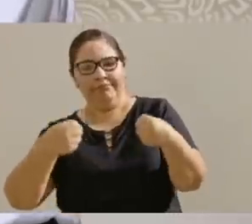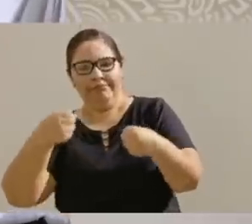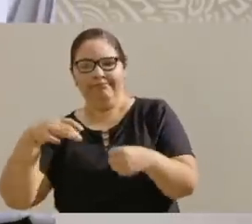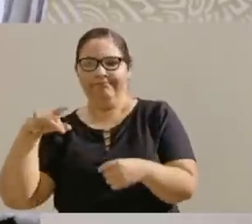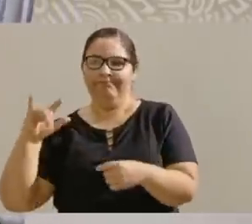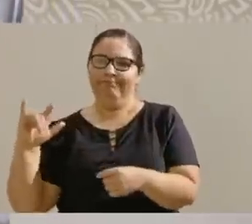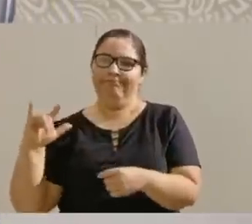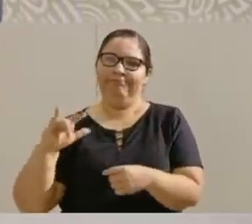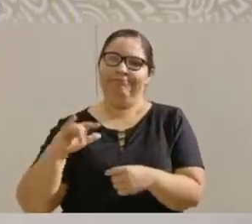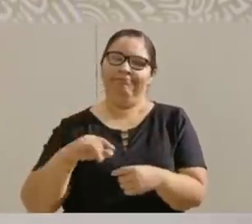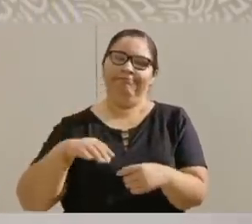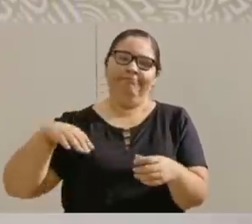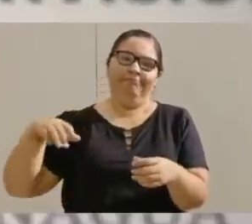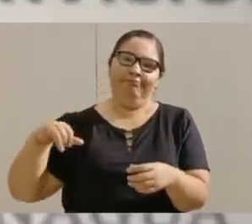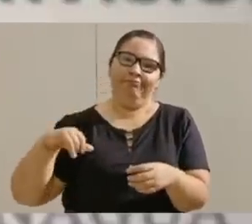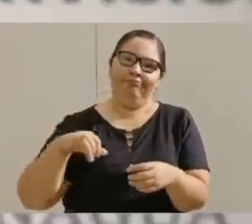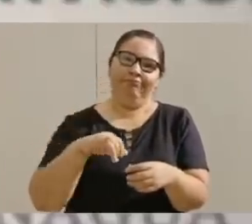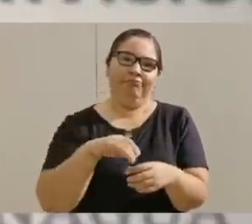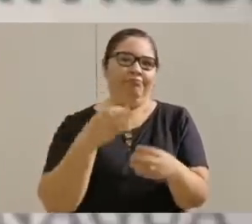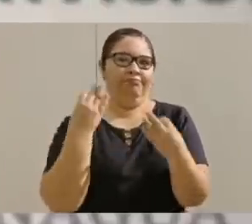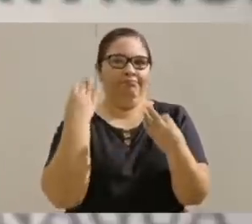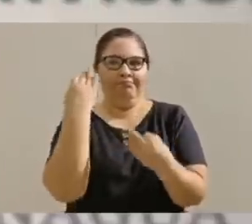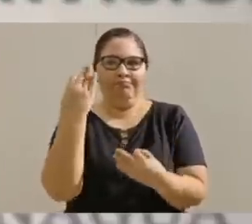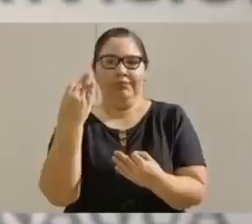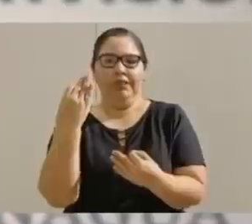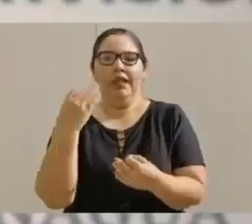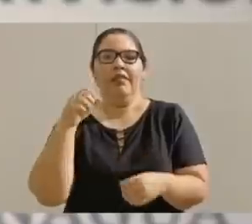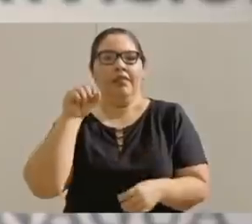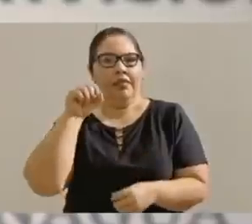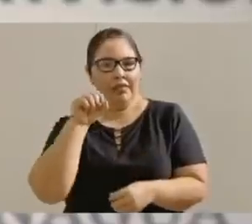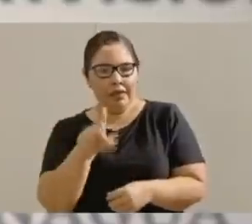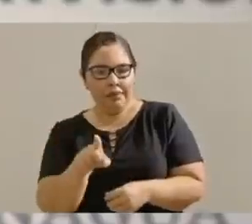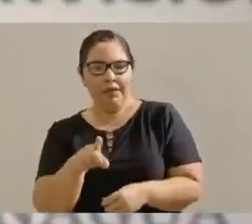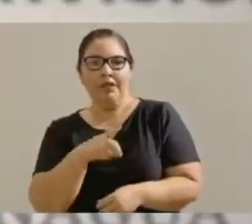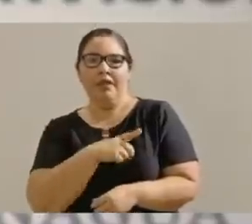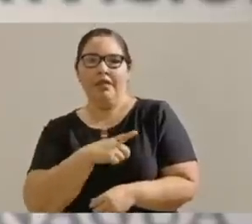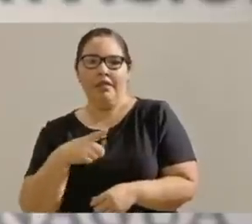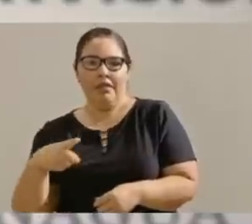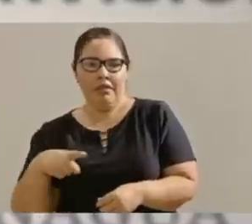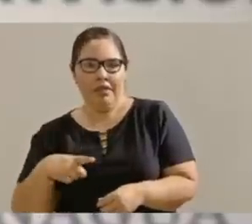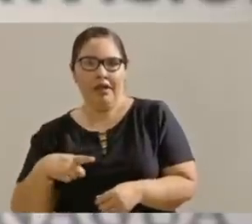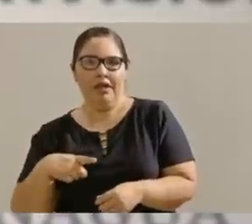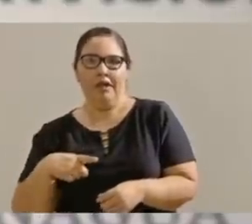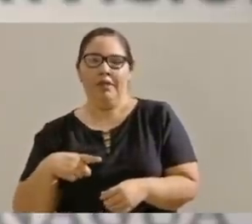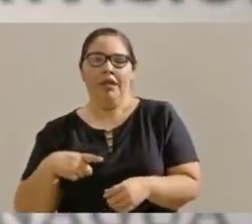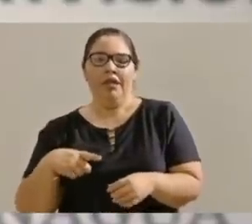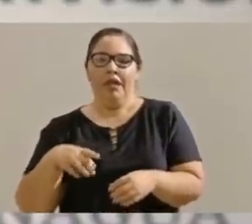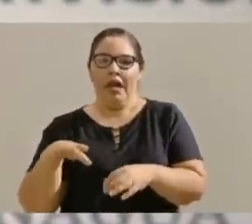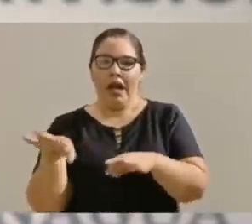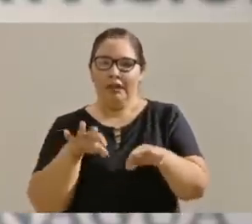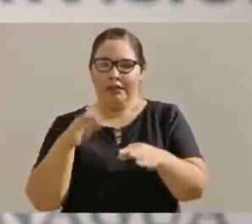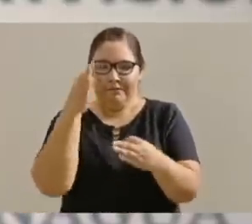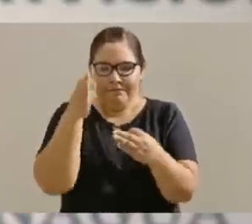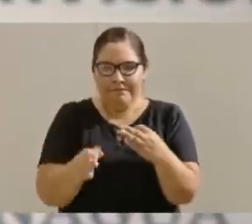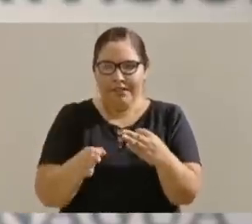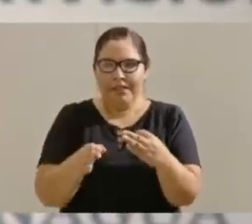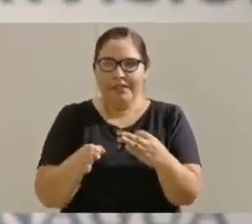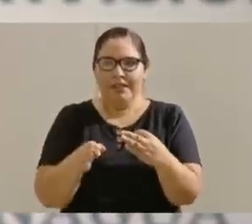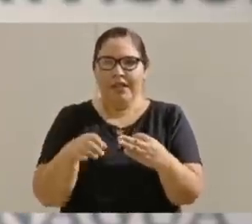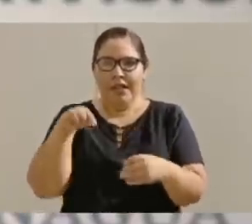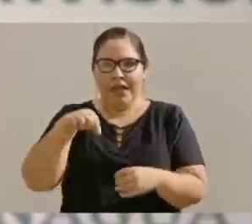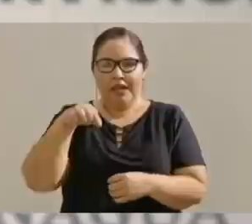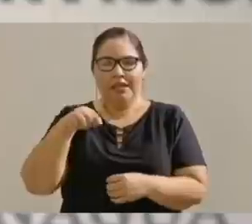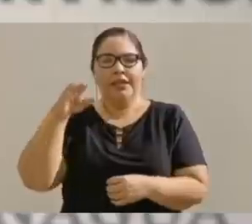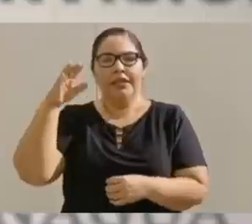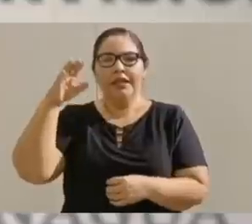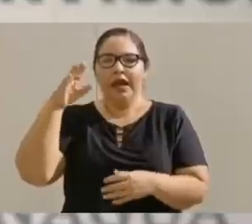también tiene que concretarse, concretarse, tiene que convertirse en realidad, aquí en Santa María.